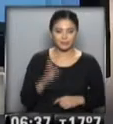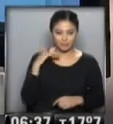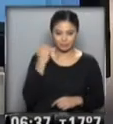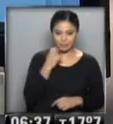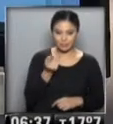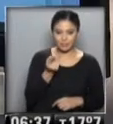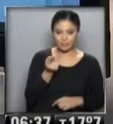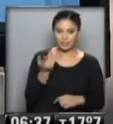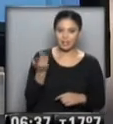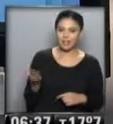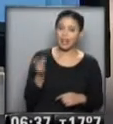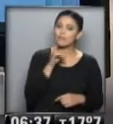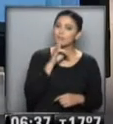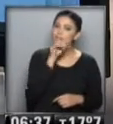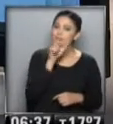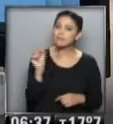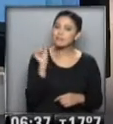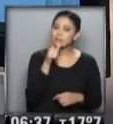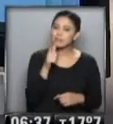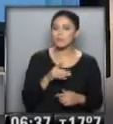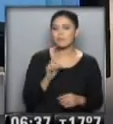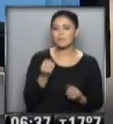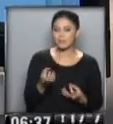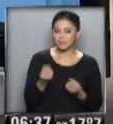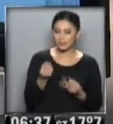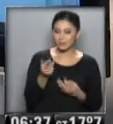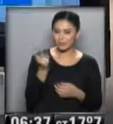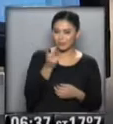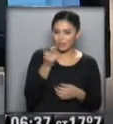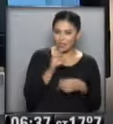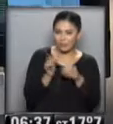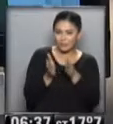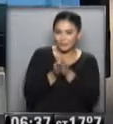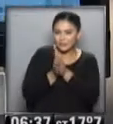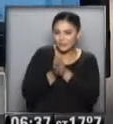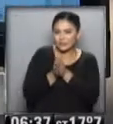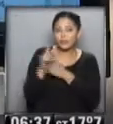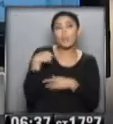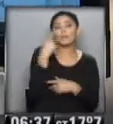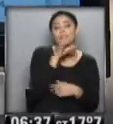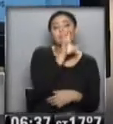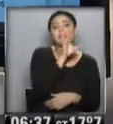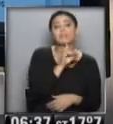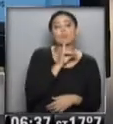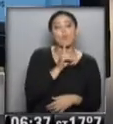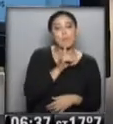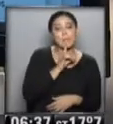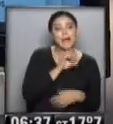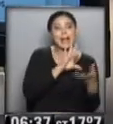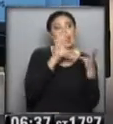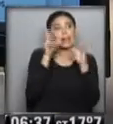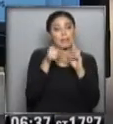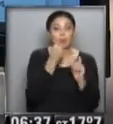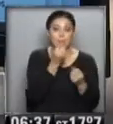...Cristina del Norte... ...con su amor Luis... ...qué bien, eh... ...que estén ahí juntitos... ...bueno, en Tucumán... ...las cosas meteorológicamente hablando...